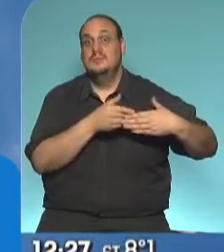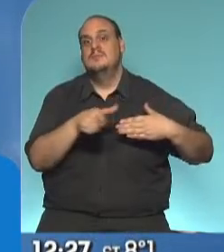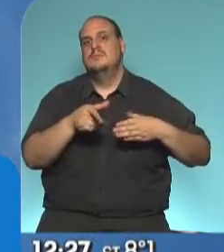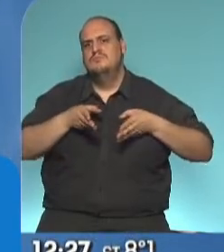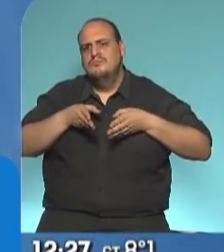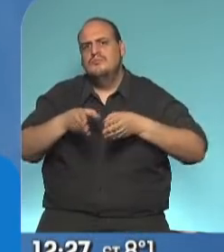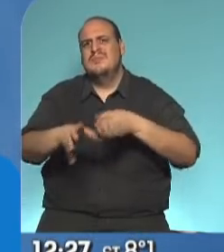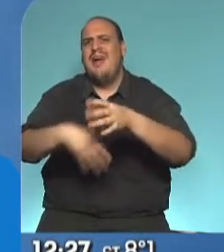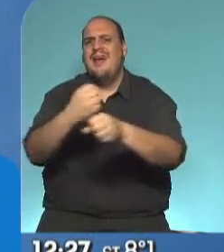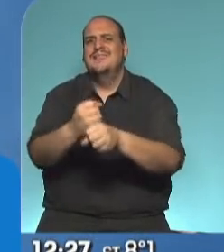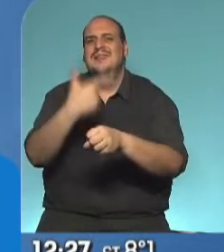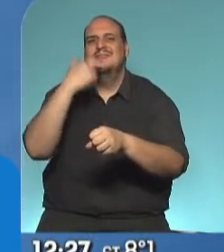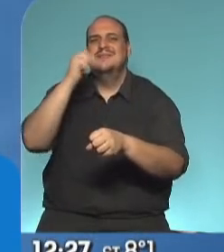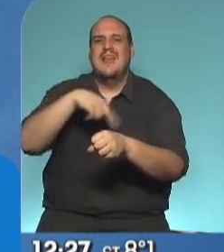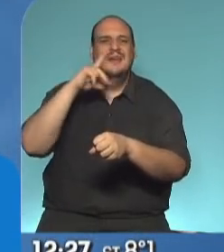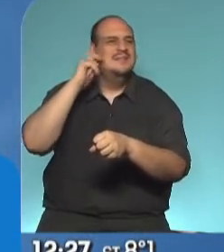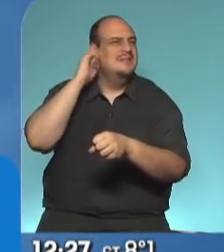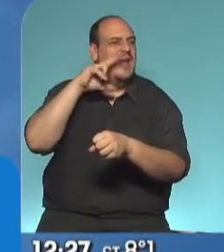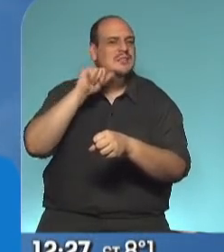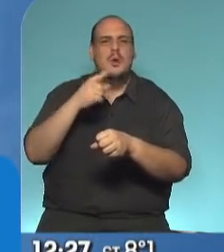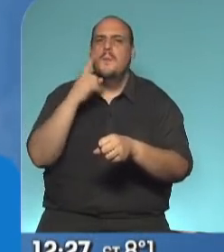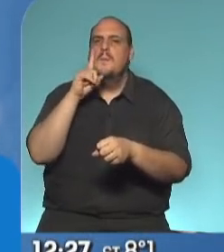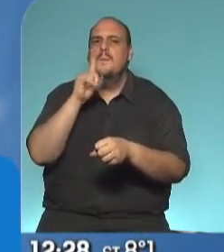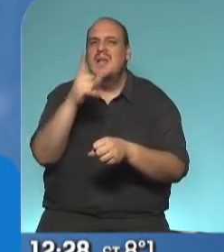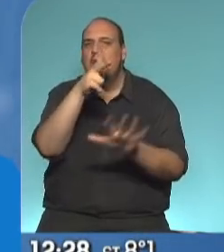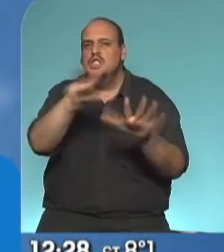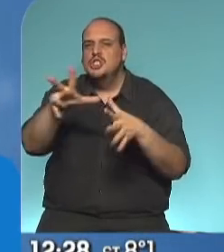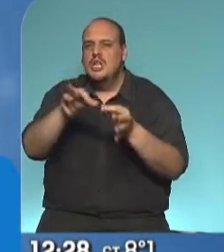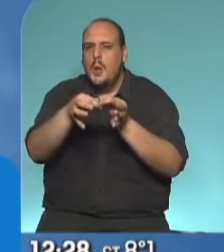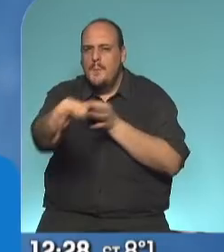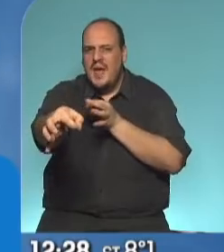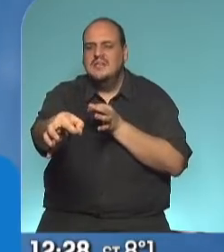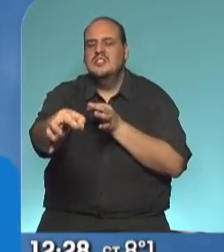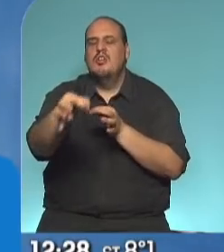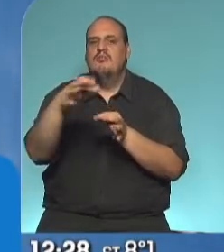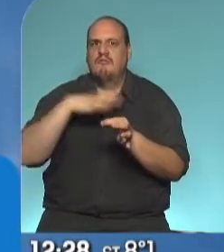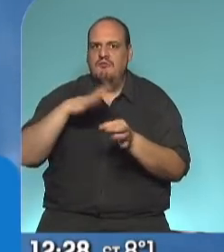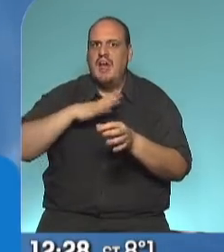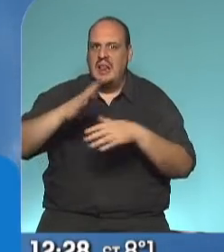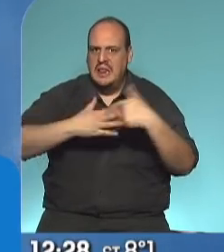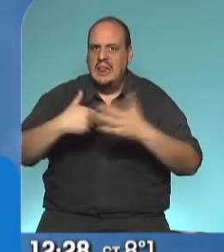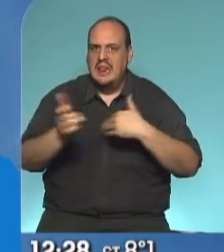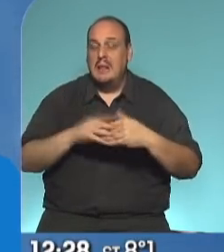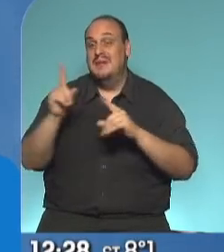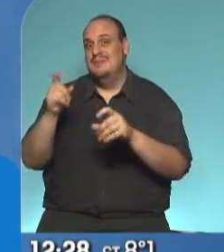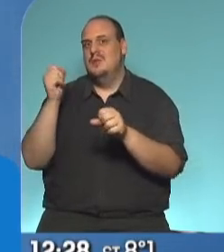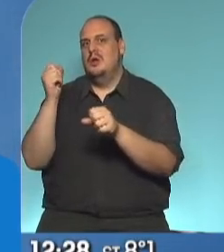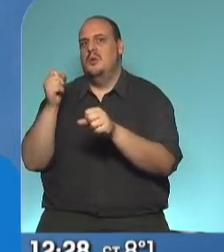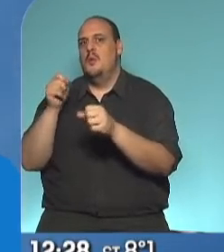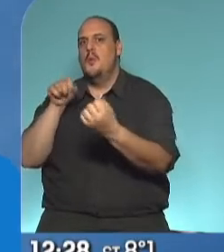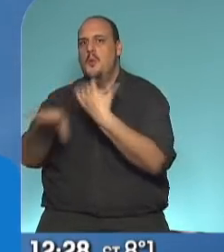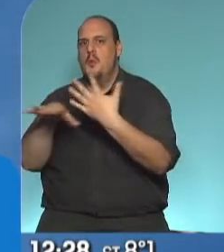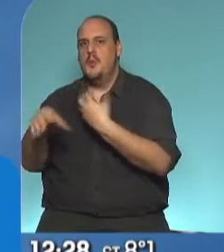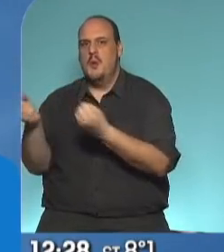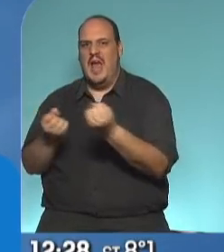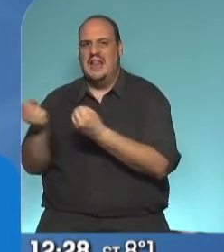Ignacio, un trecho de 1.800 metros, que se está trabajando con Vialidad Nacional. Es un poco la conjunción de esta obra